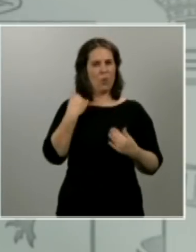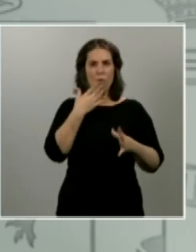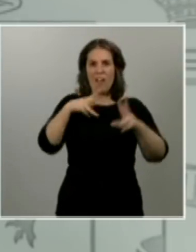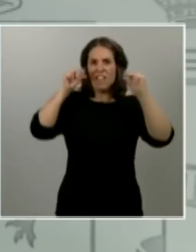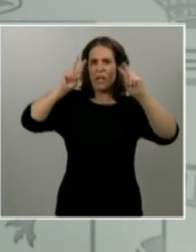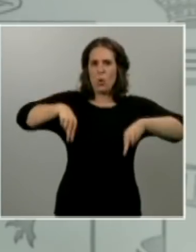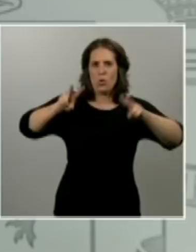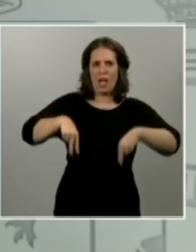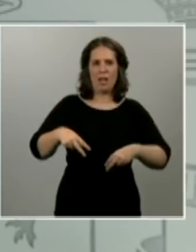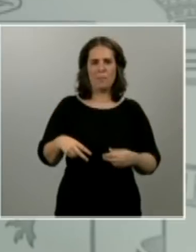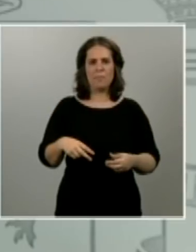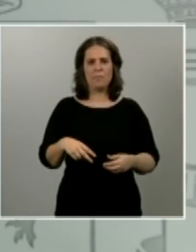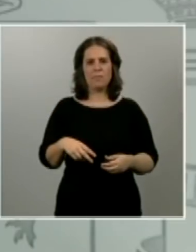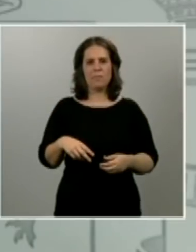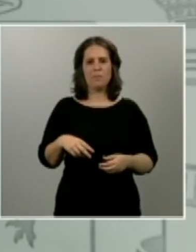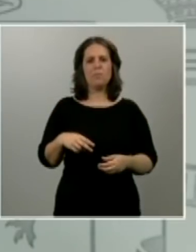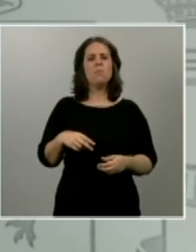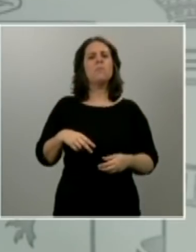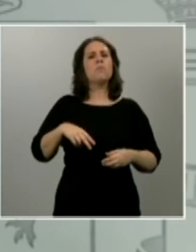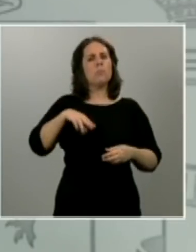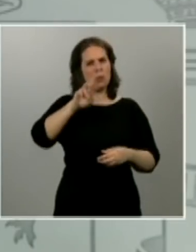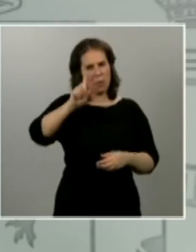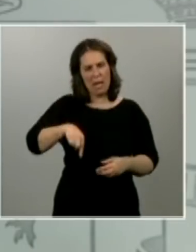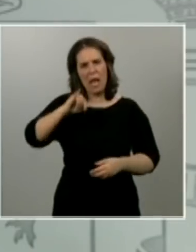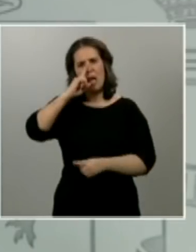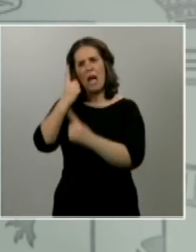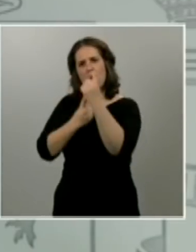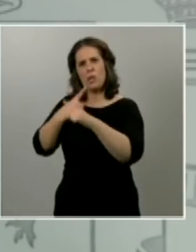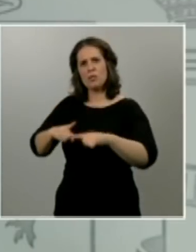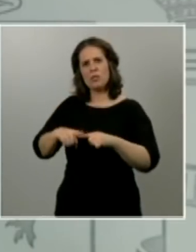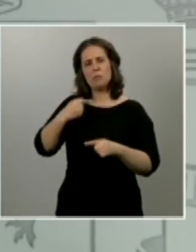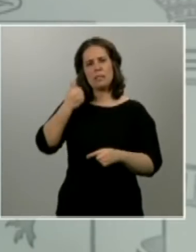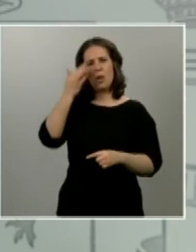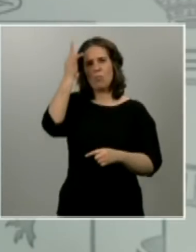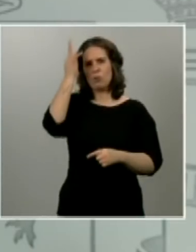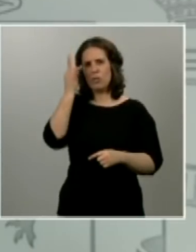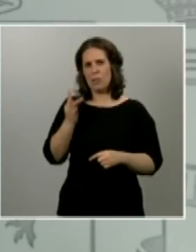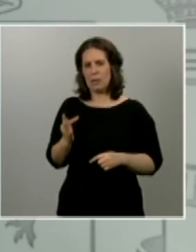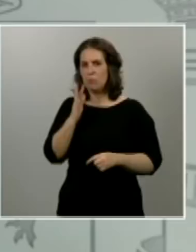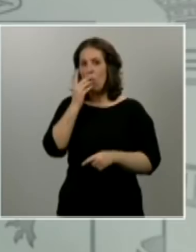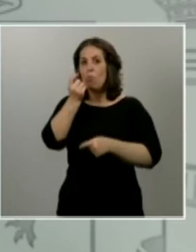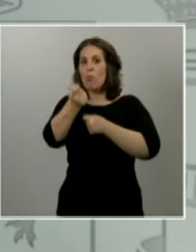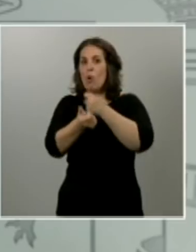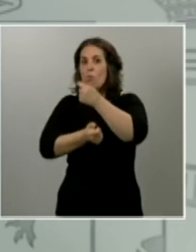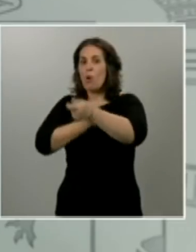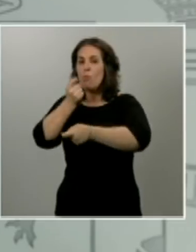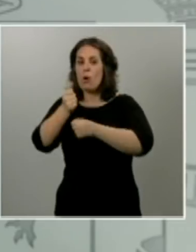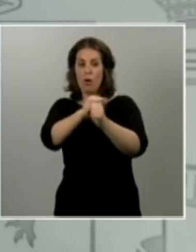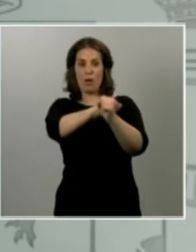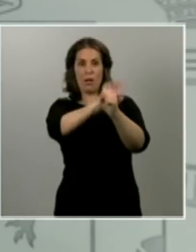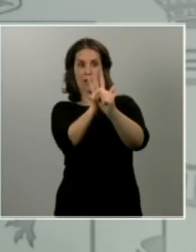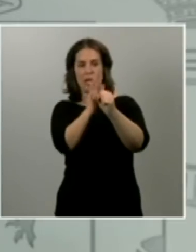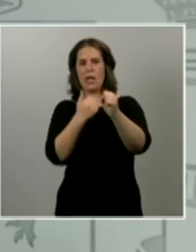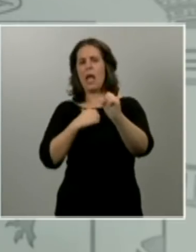varias nuevas certezas que antes desconocíamos, porque ya vamos conociendo al adversario que tenemos enfrente. Hemos comprobado, por ejemplo,